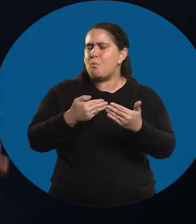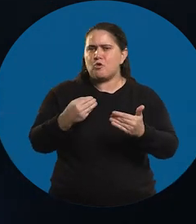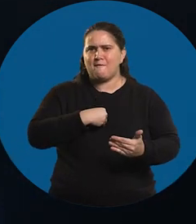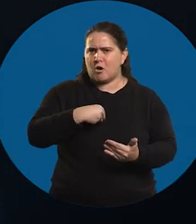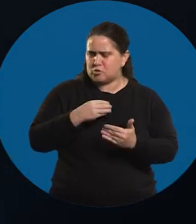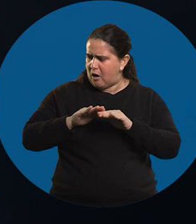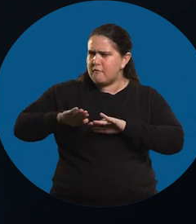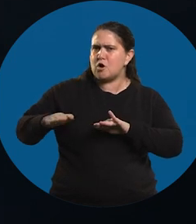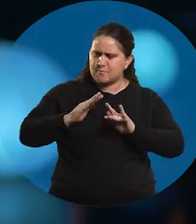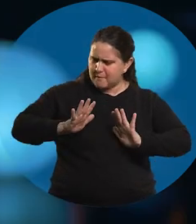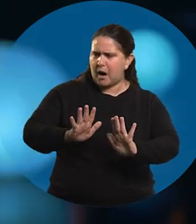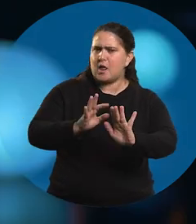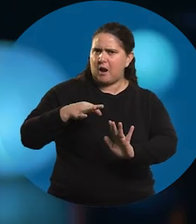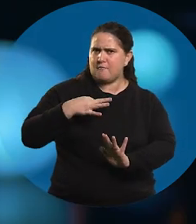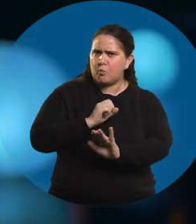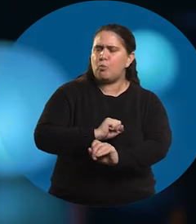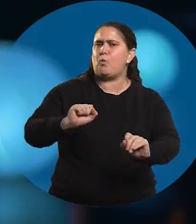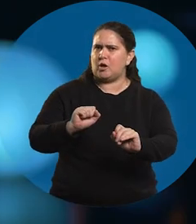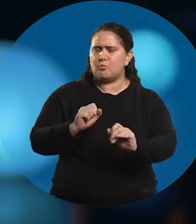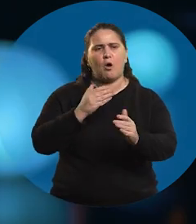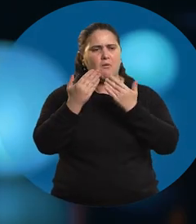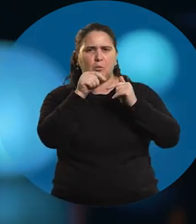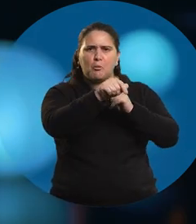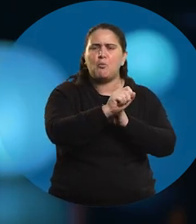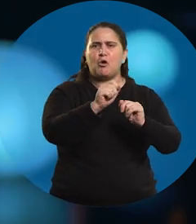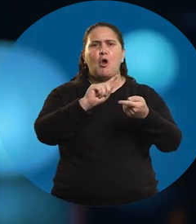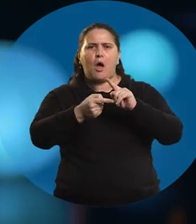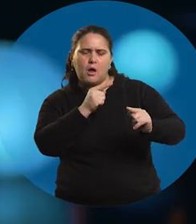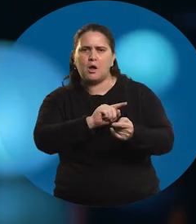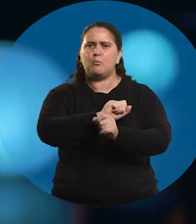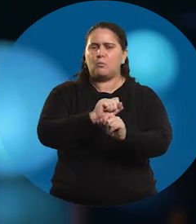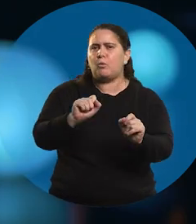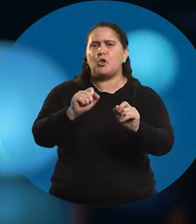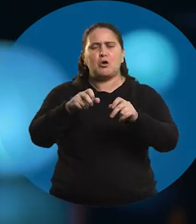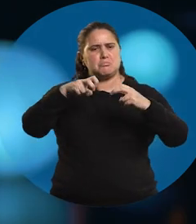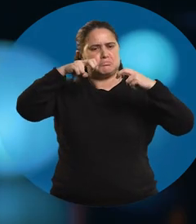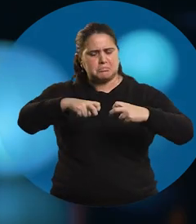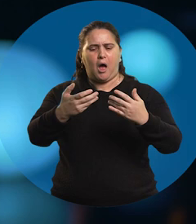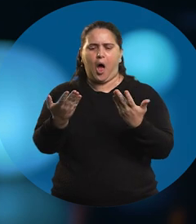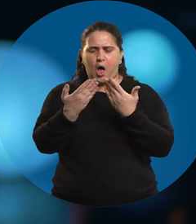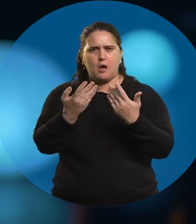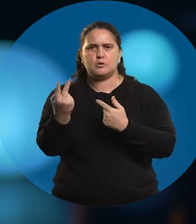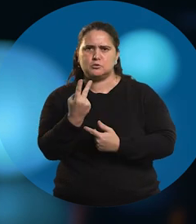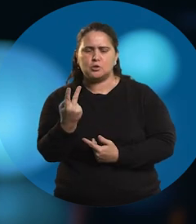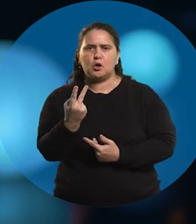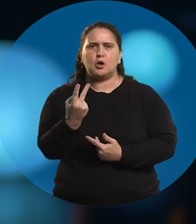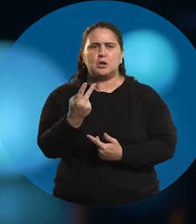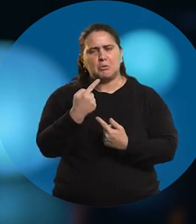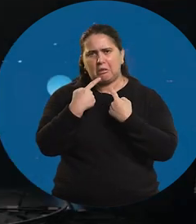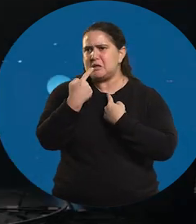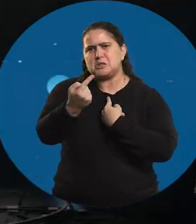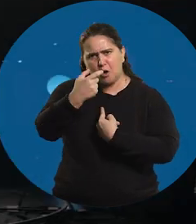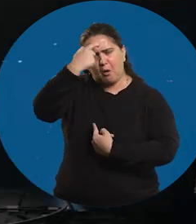vocación. Me siento para ganar la vida, para hablar contigo, para discutir contigo, para sentarme hoy contigo y